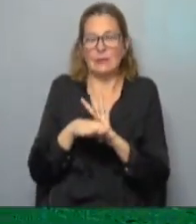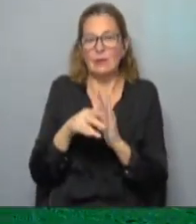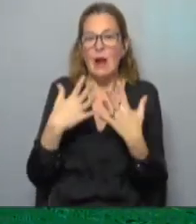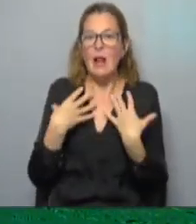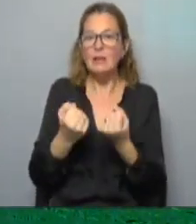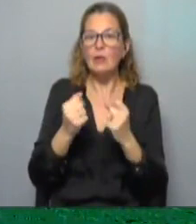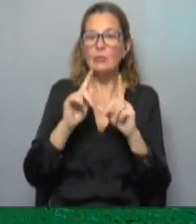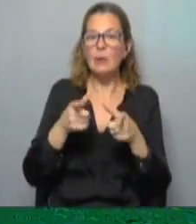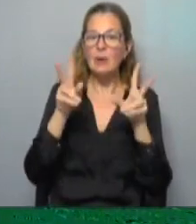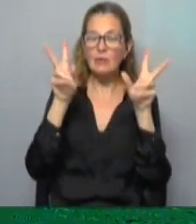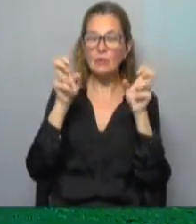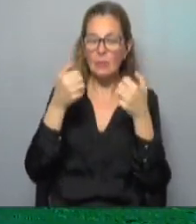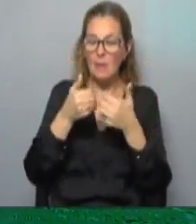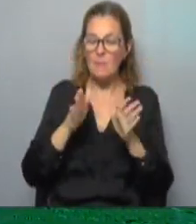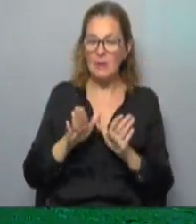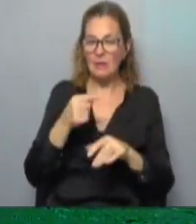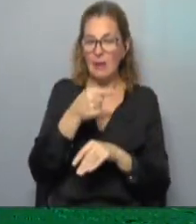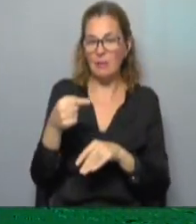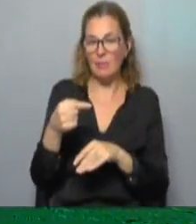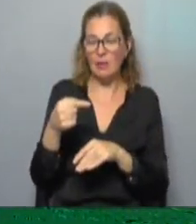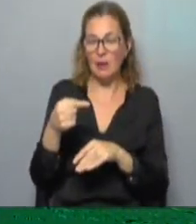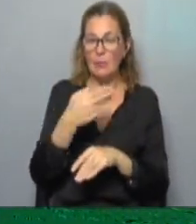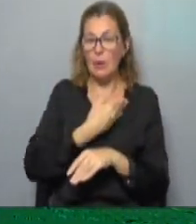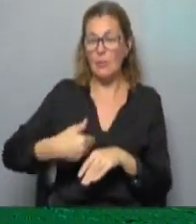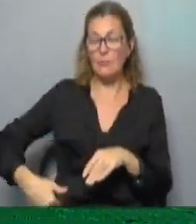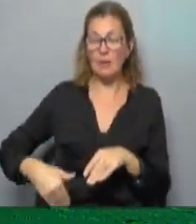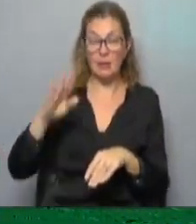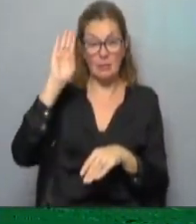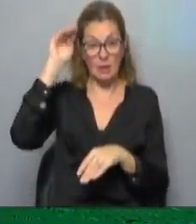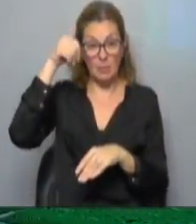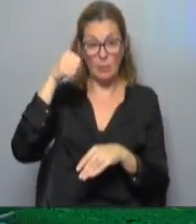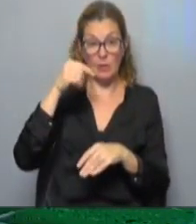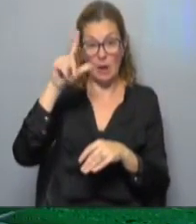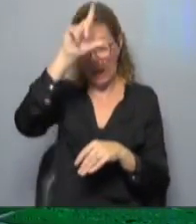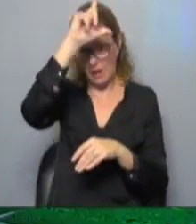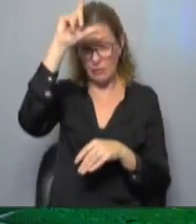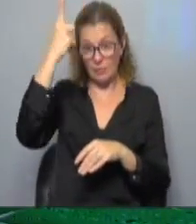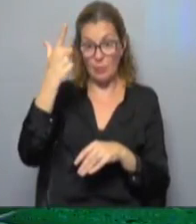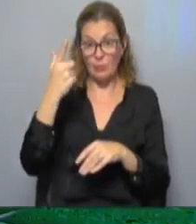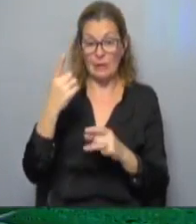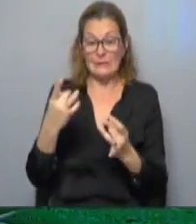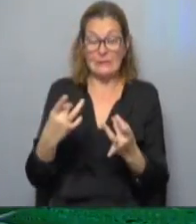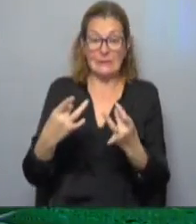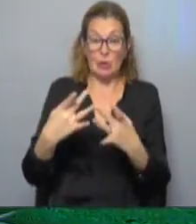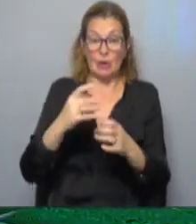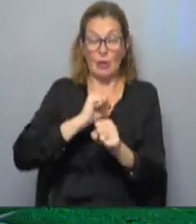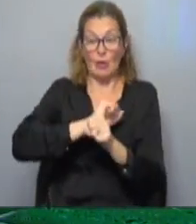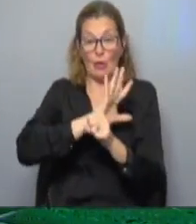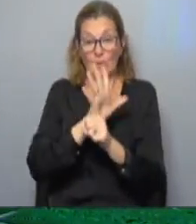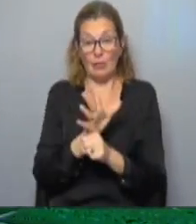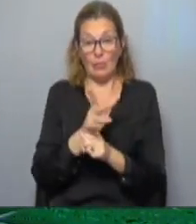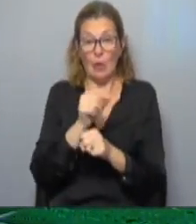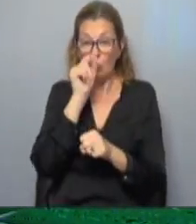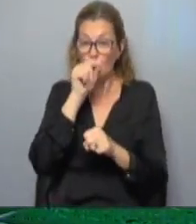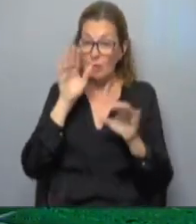salud también es tema en el comienzo de la semana porque el presidente de la República, Luis Lacalle Pou, contrajo COVID-19 a través de un